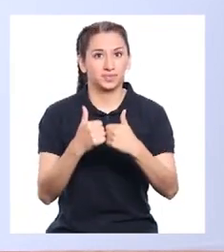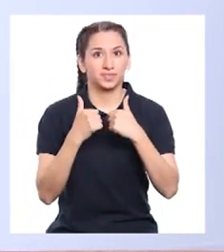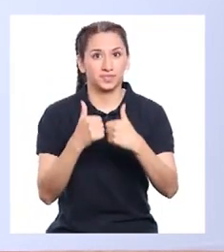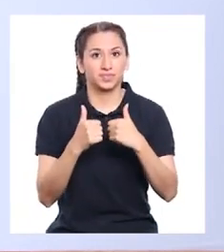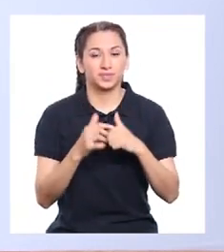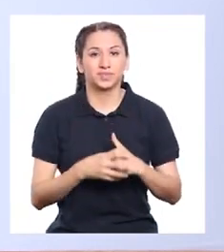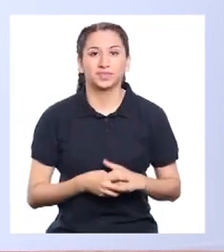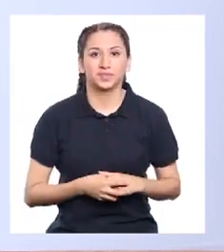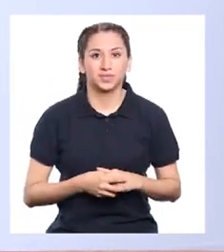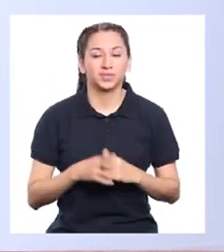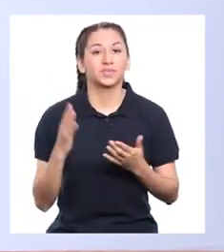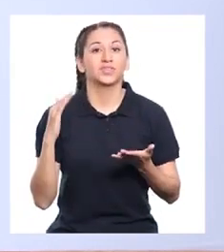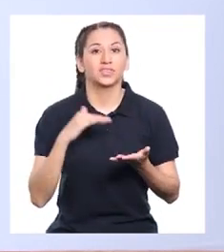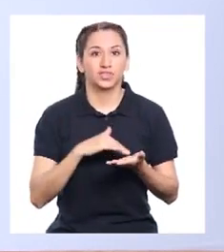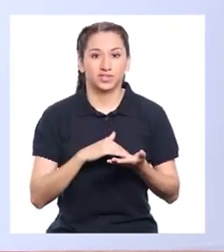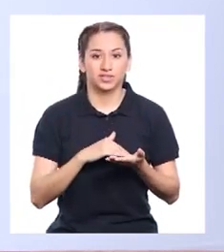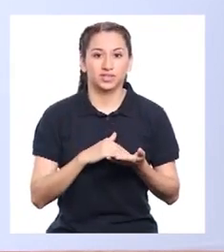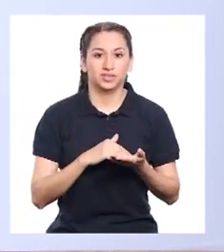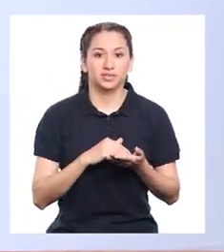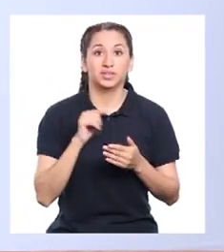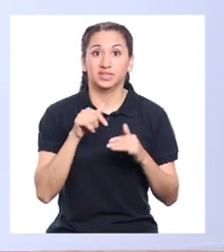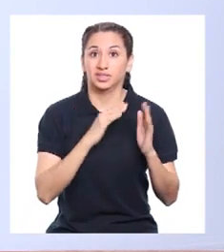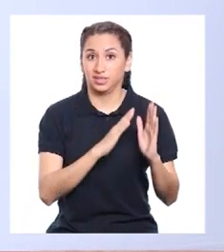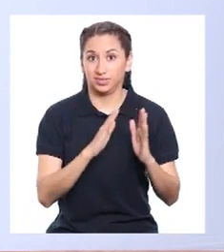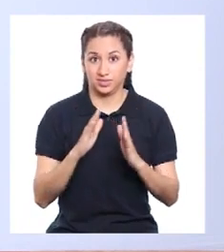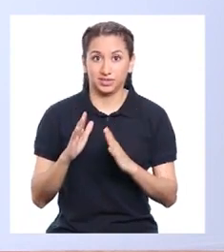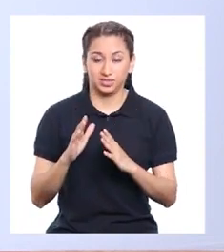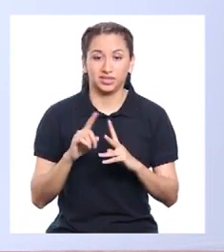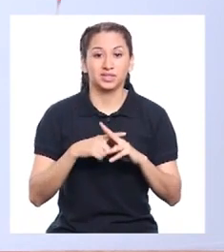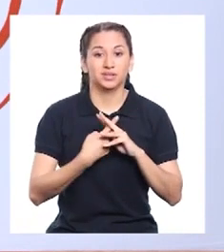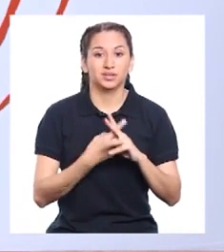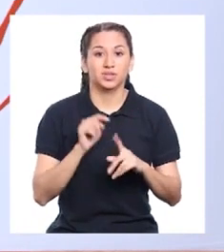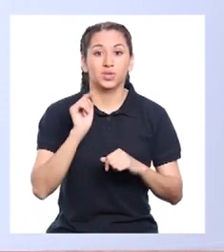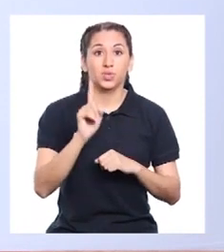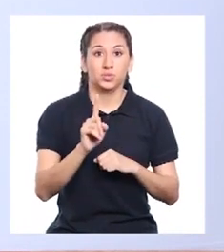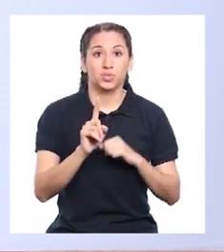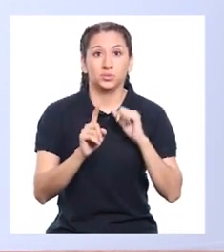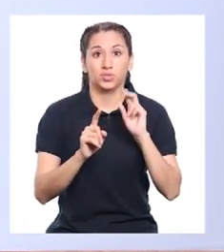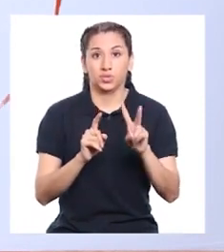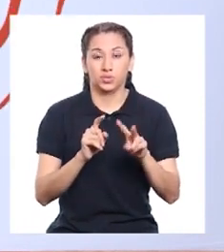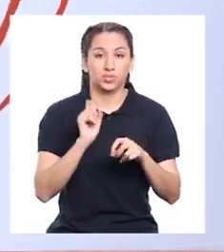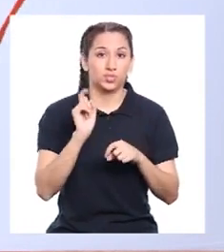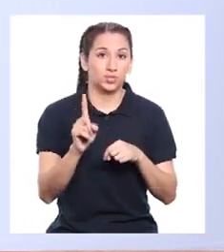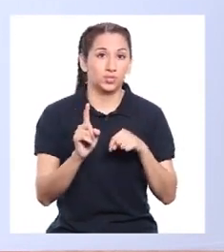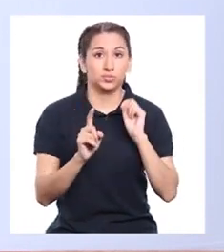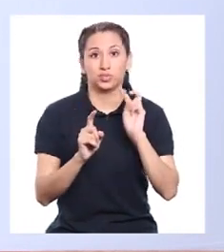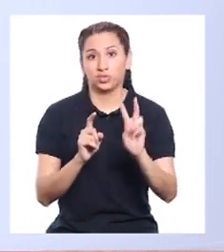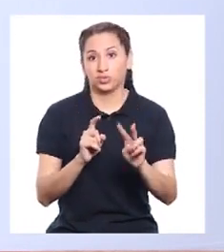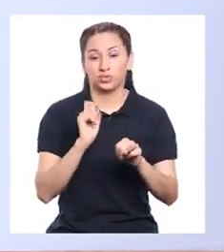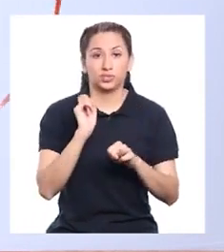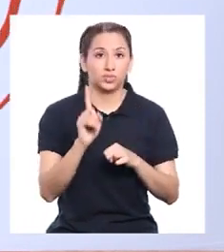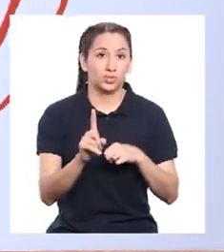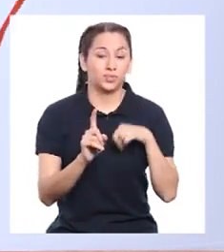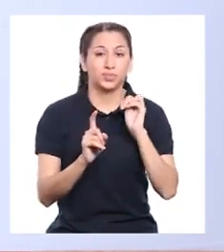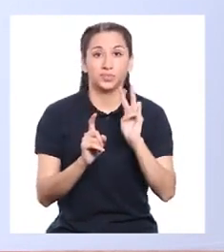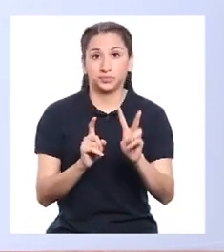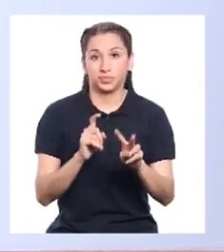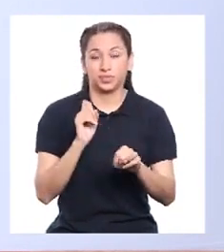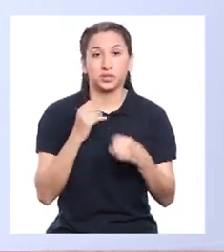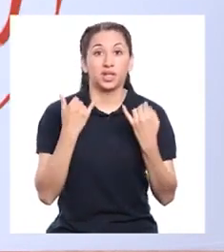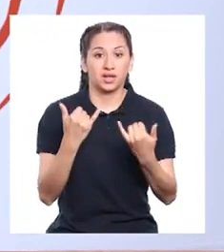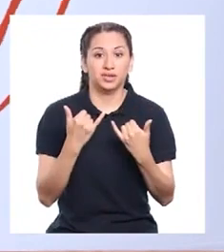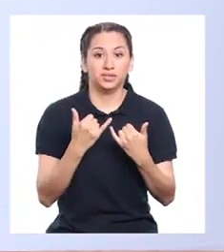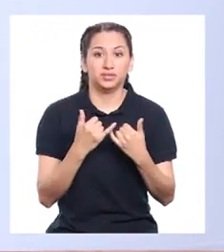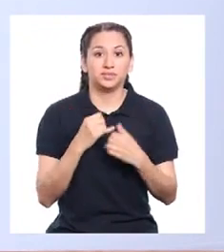Eso es. Muy bien. Repetimos la secuencia que hicimos al inicio. Y va. Uno, dos, uno, dos, uno,